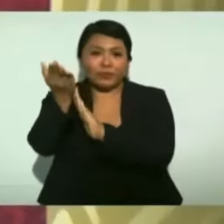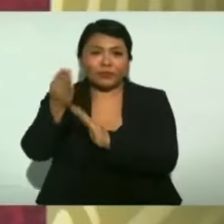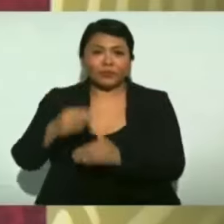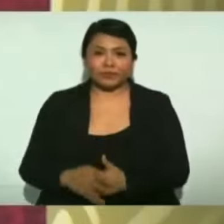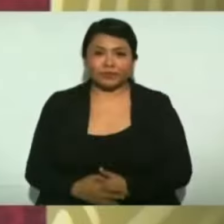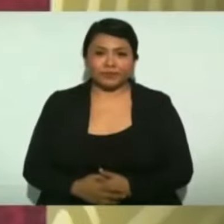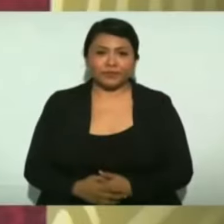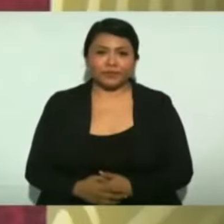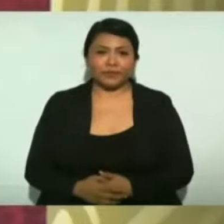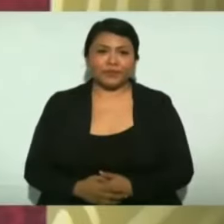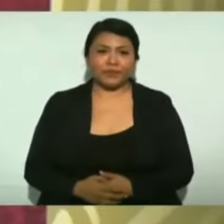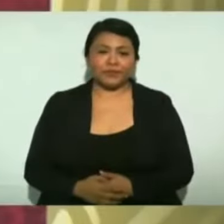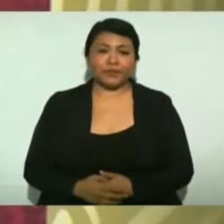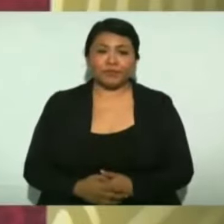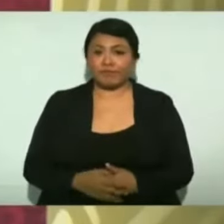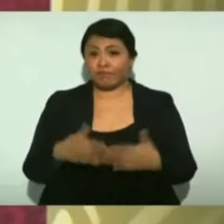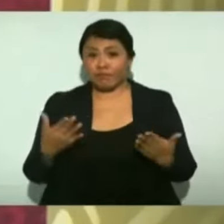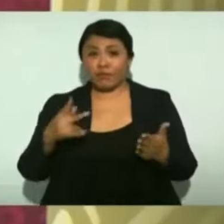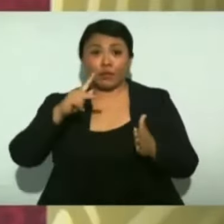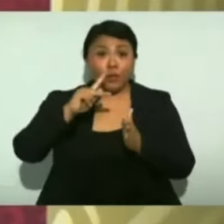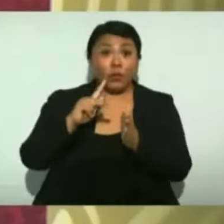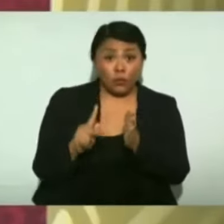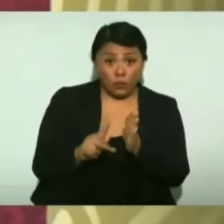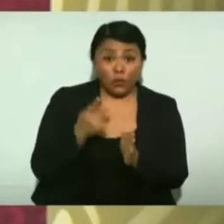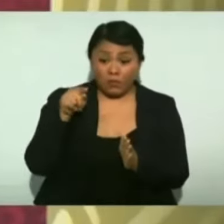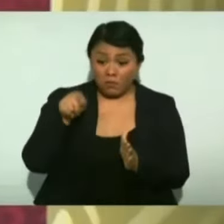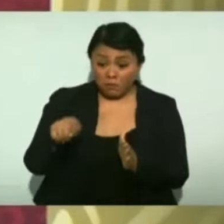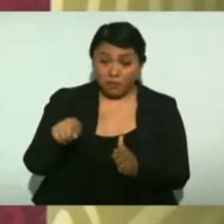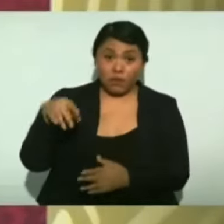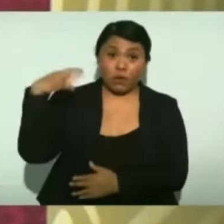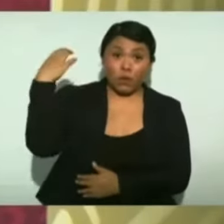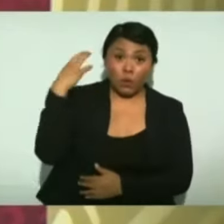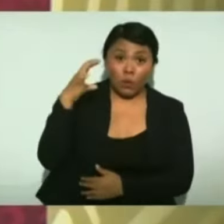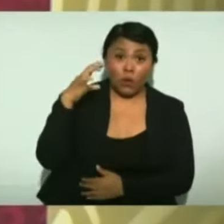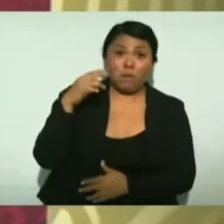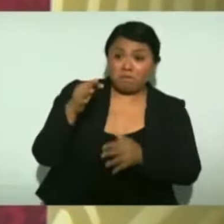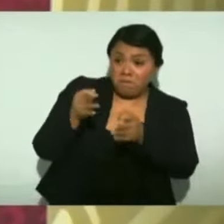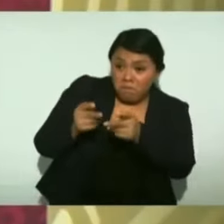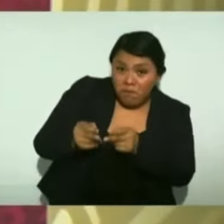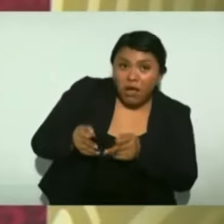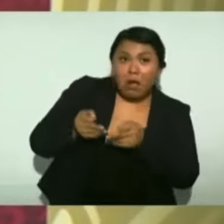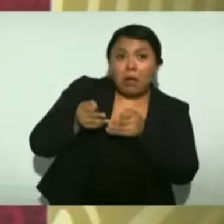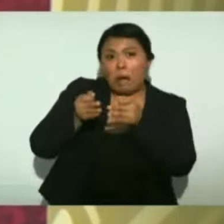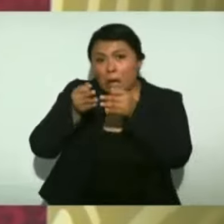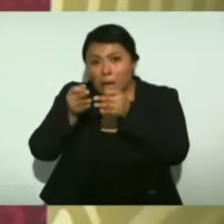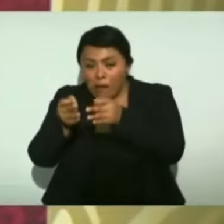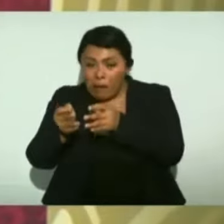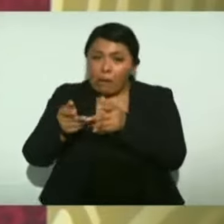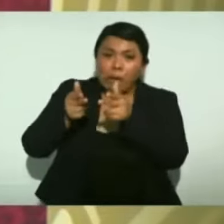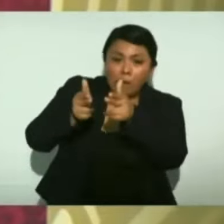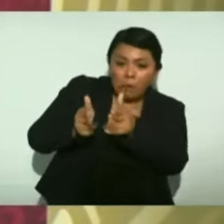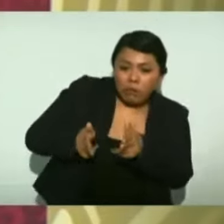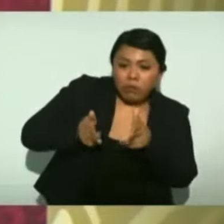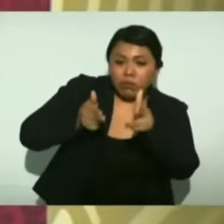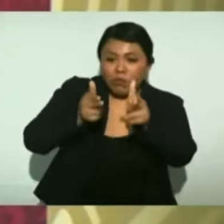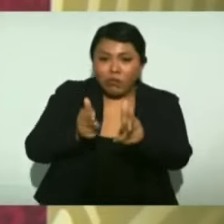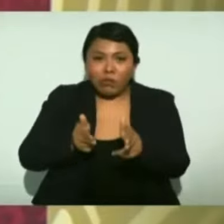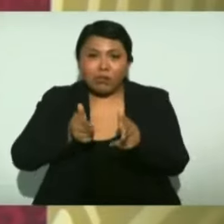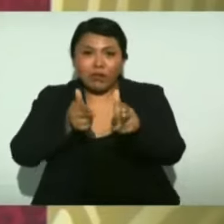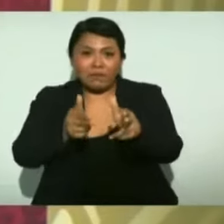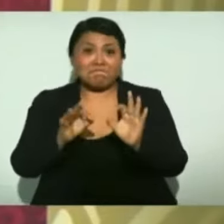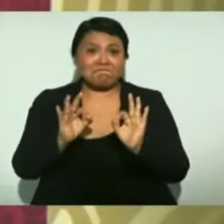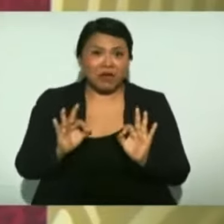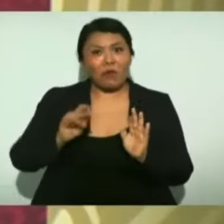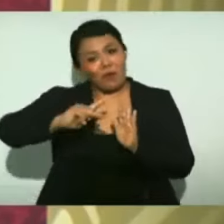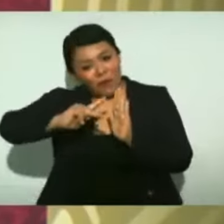a funcionar el tren de carga y de pasajeros